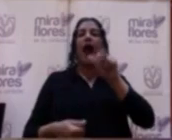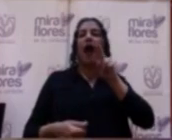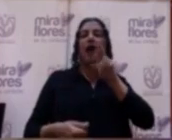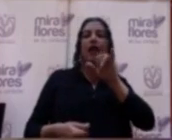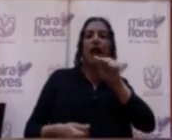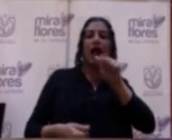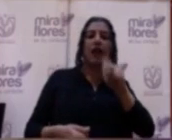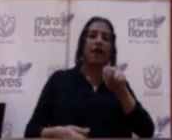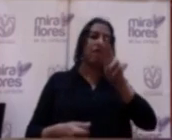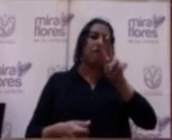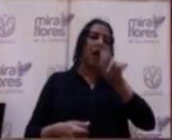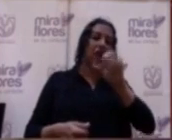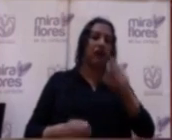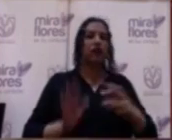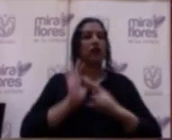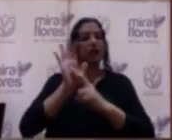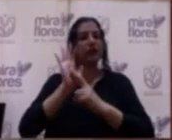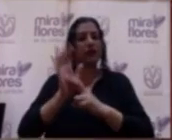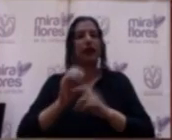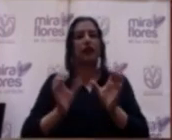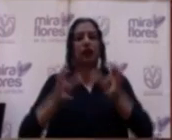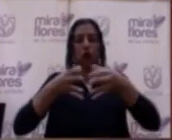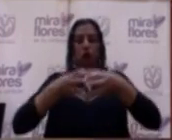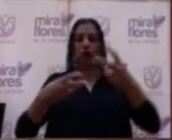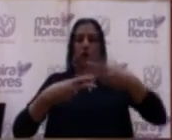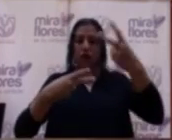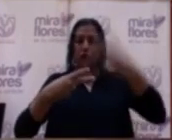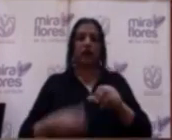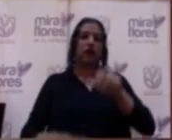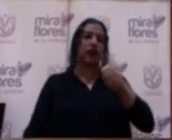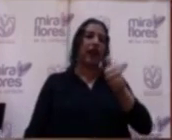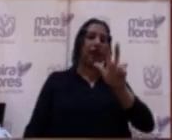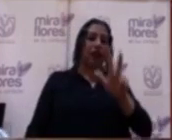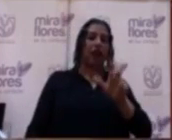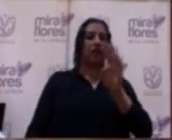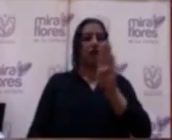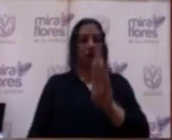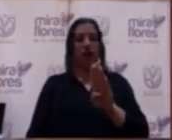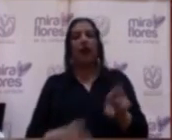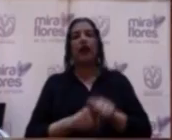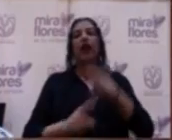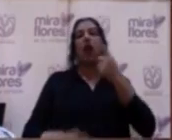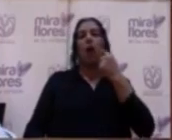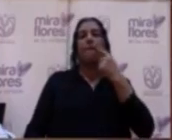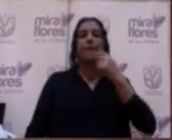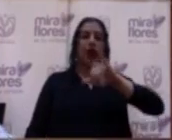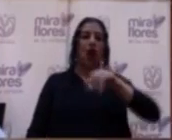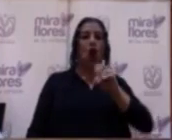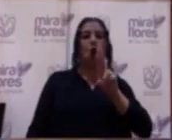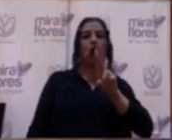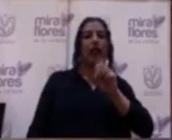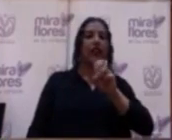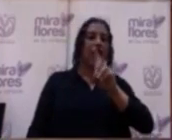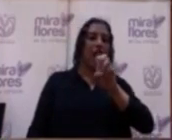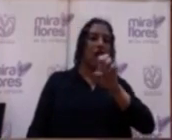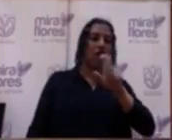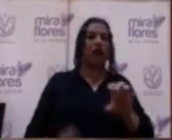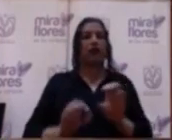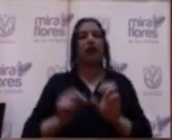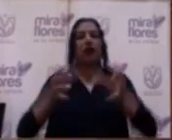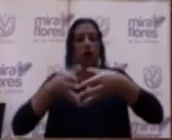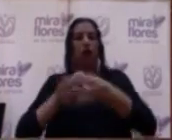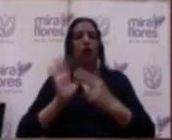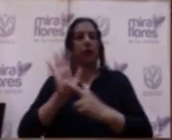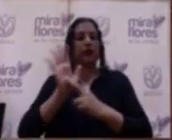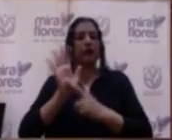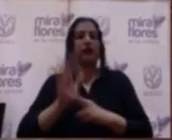Yerena Valdivieso, representante de la Junta Vecinal 13B. Y el señor Jorge Mario Gurmendi de la Fuente, representante de la Junta